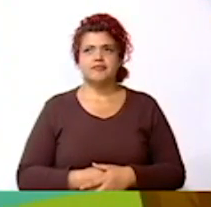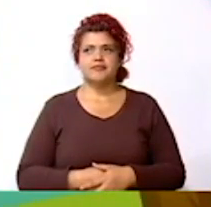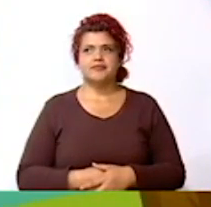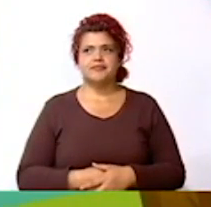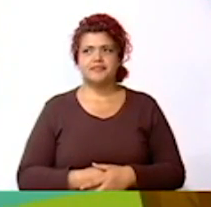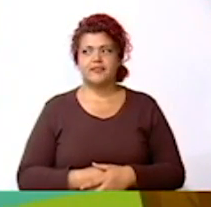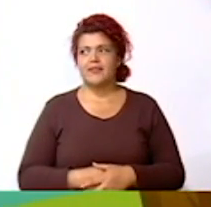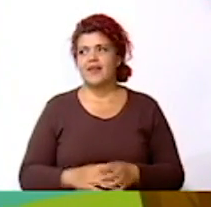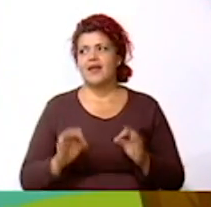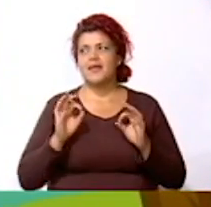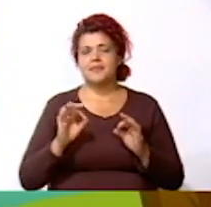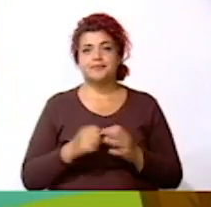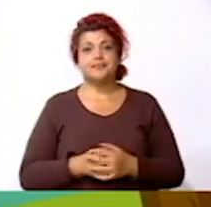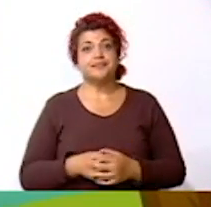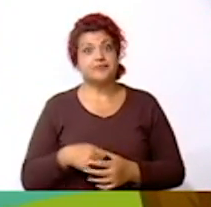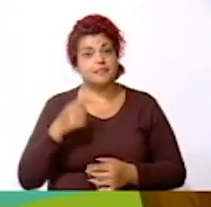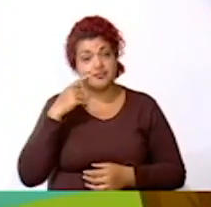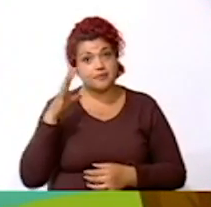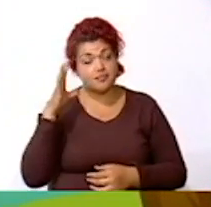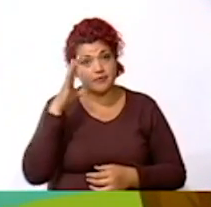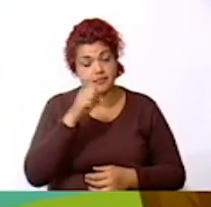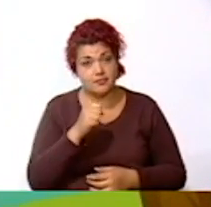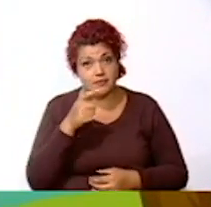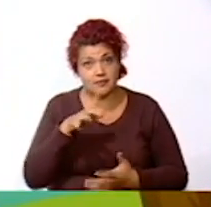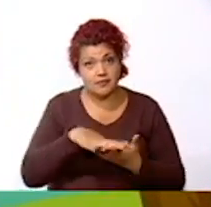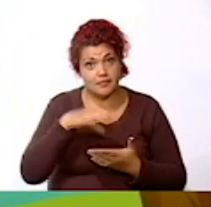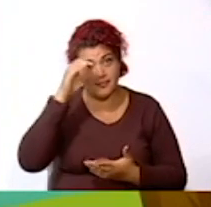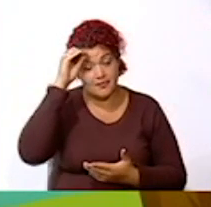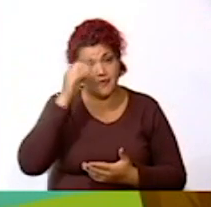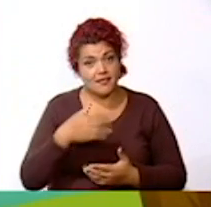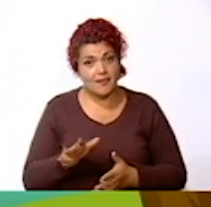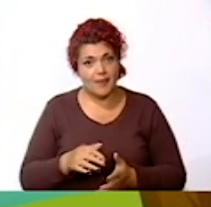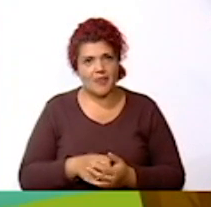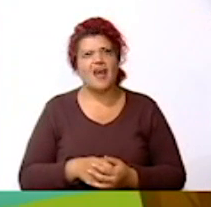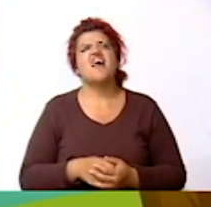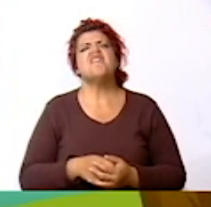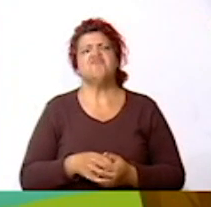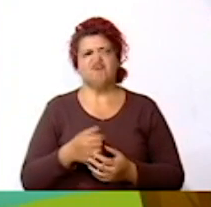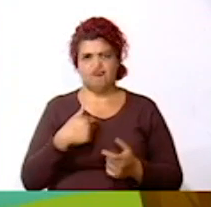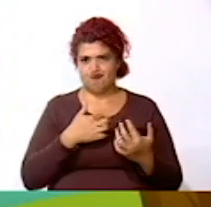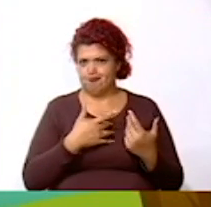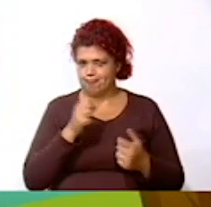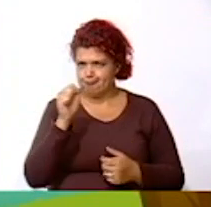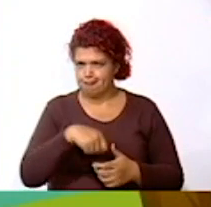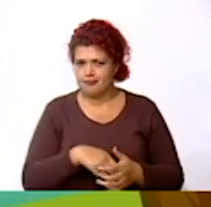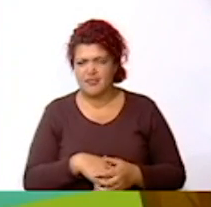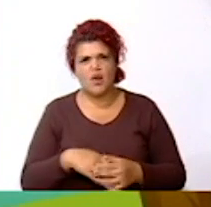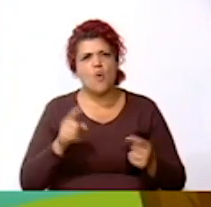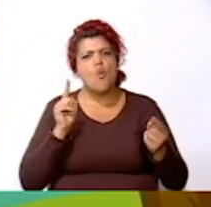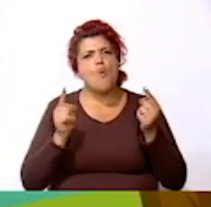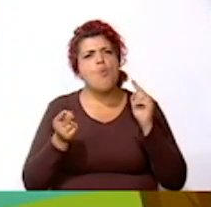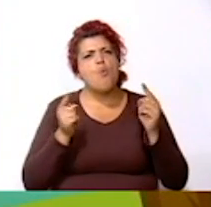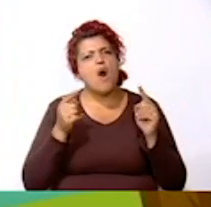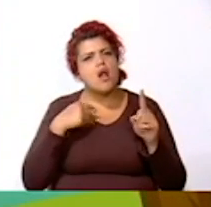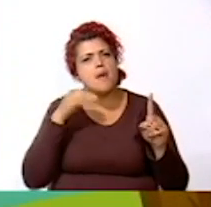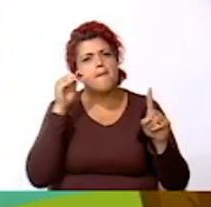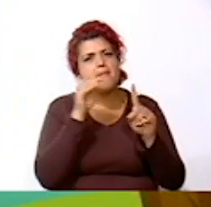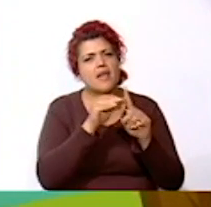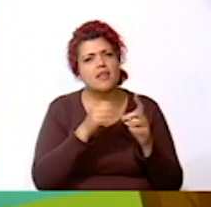Muy bien ¿Tomaron nota de lo que ustedes aprendieron? Yo espero que sí ¿Cuál es la meta?